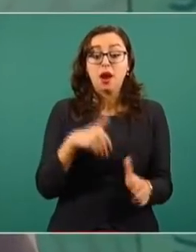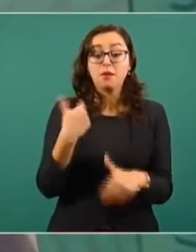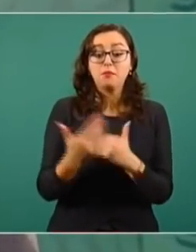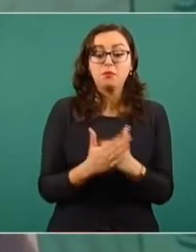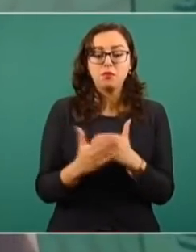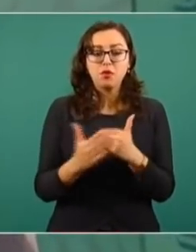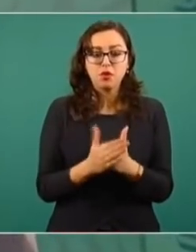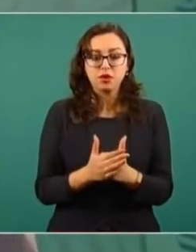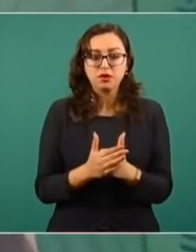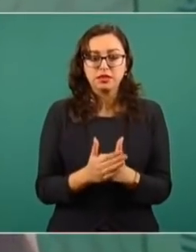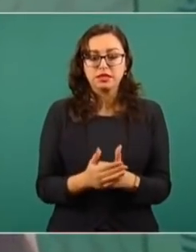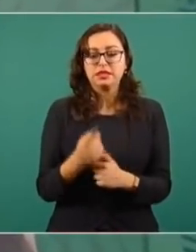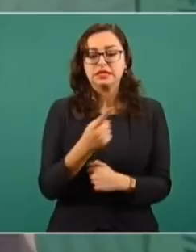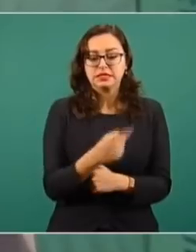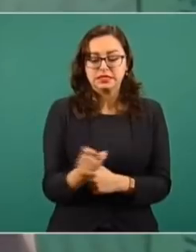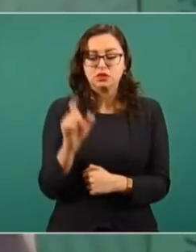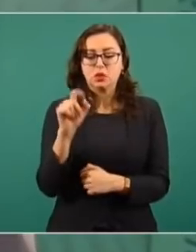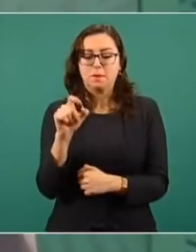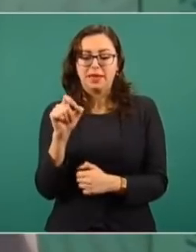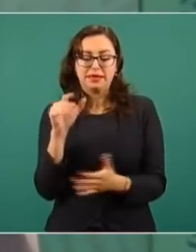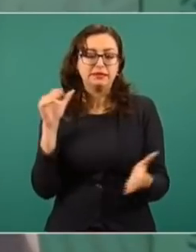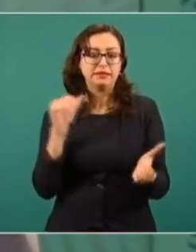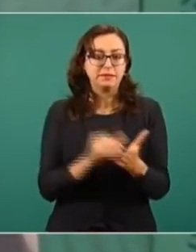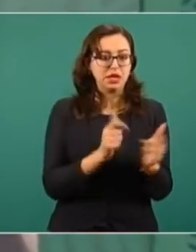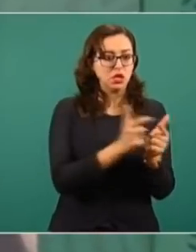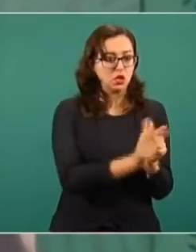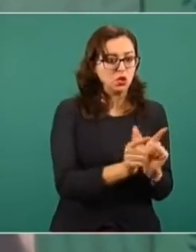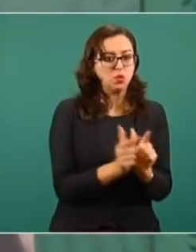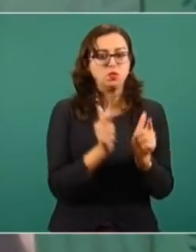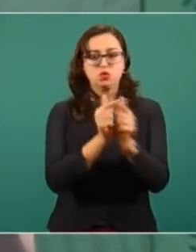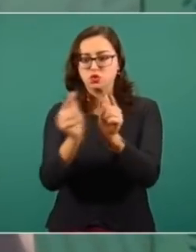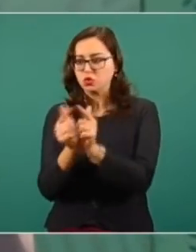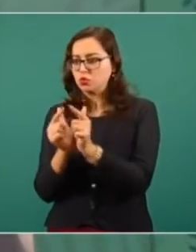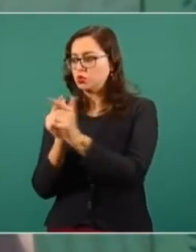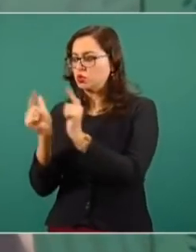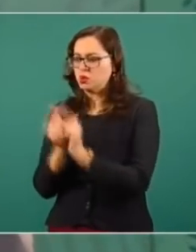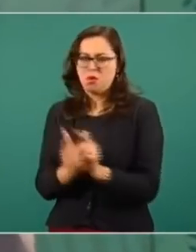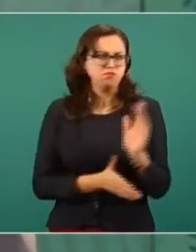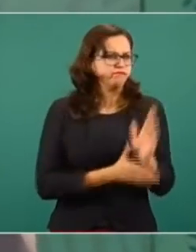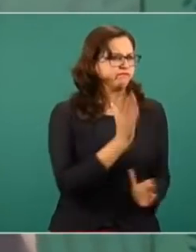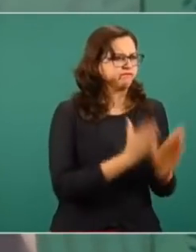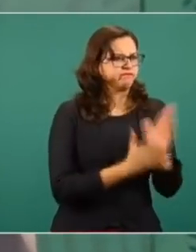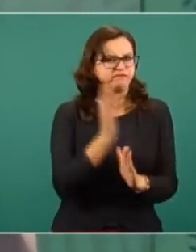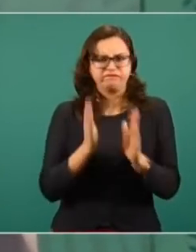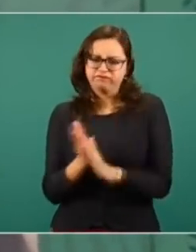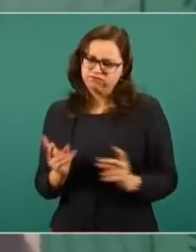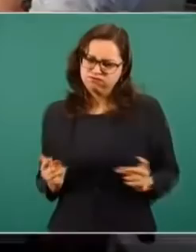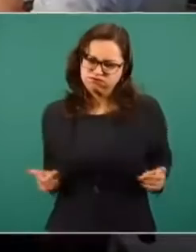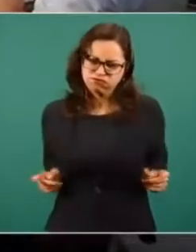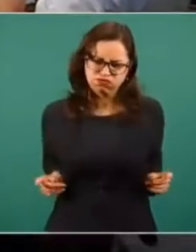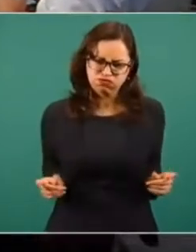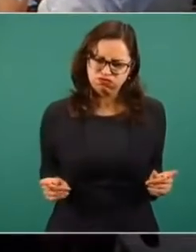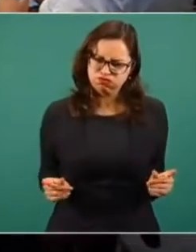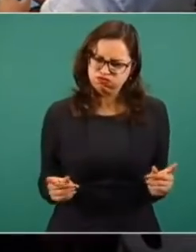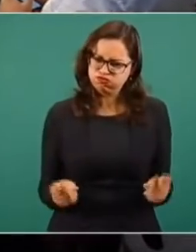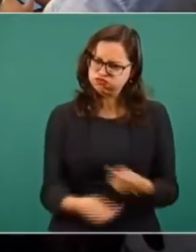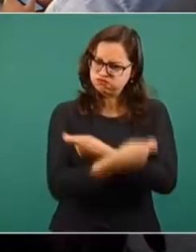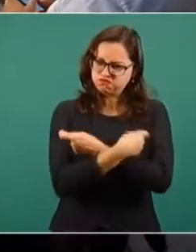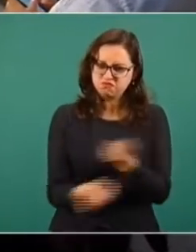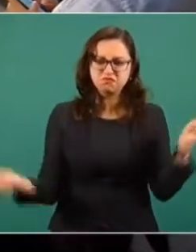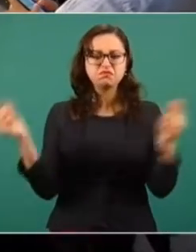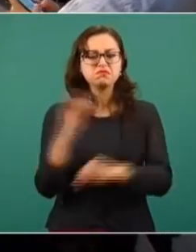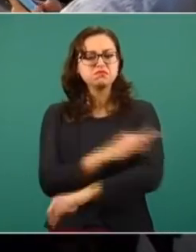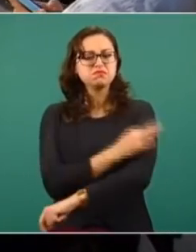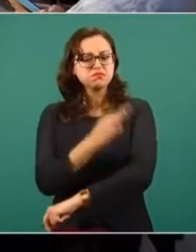a 120 mil brigadas en todo el país. Entonces estamos preparados y estamos haciendo a través del